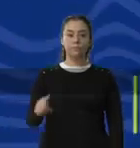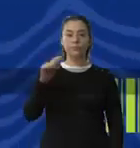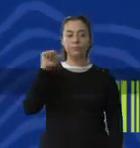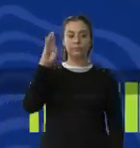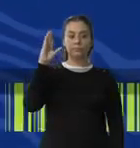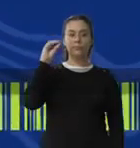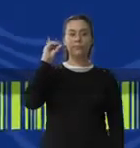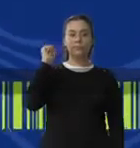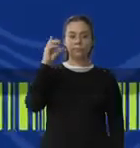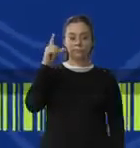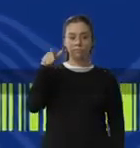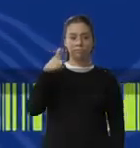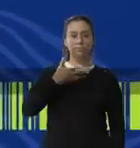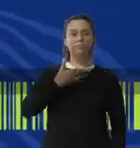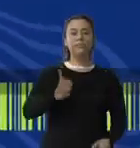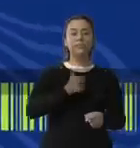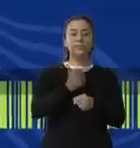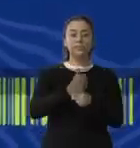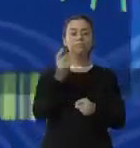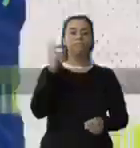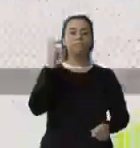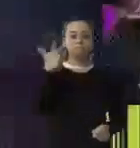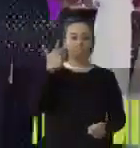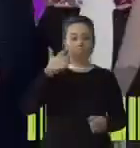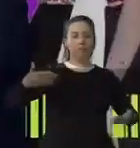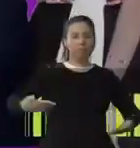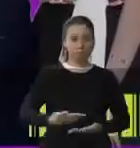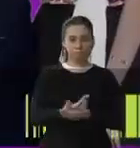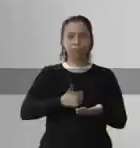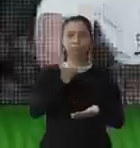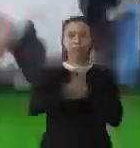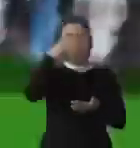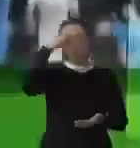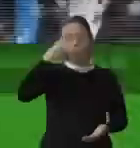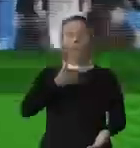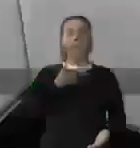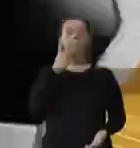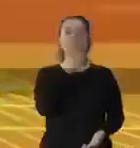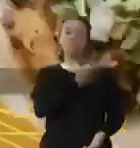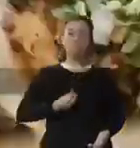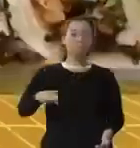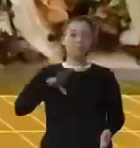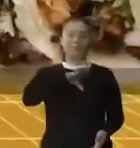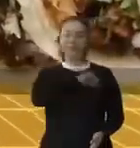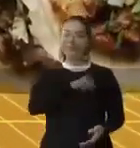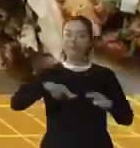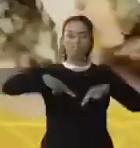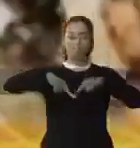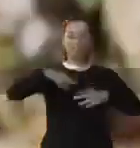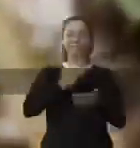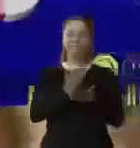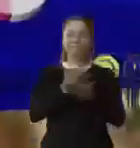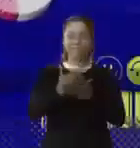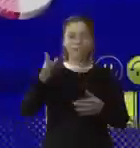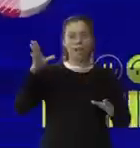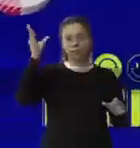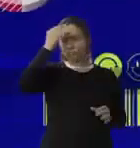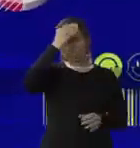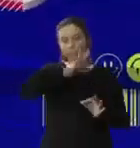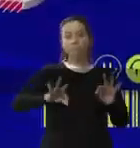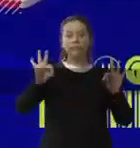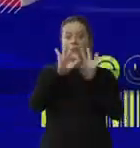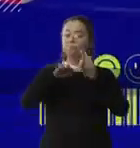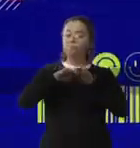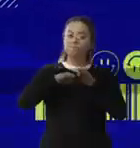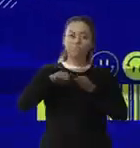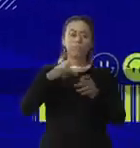Santiago Taboada, 38 años. Nació y creció en la Ciudad de México. Padre de dos hijos. Ama el fútbol, los tacos y garnachas. Aprendió la importancia de trabajar duro